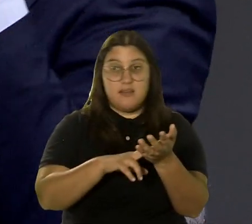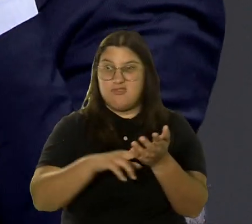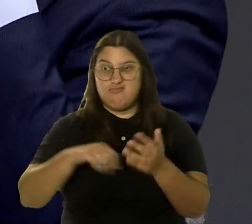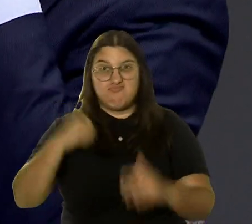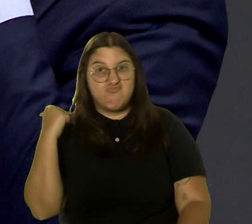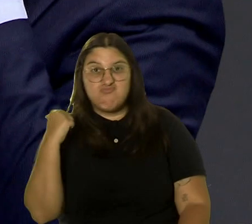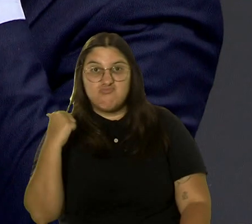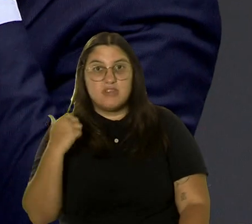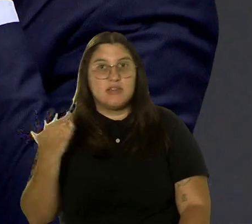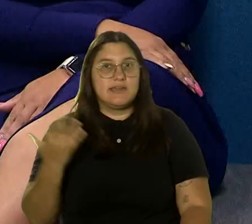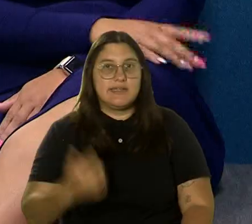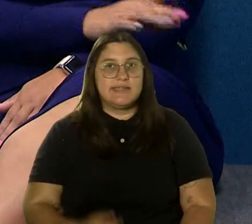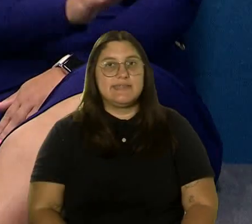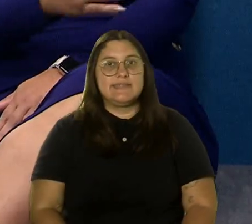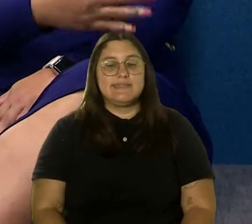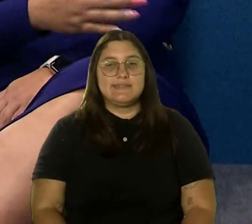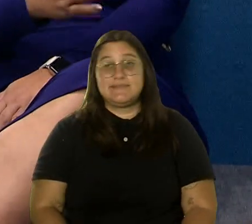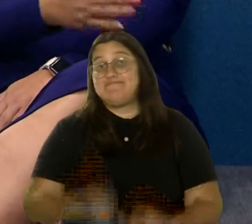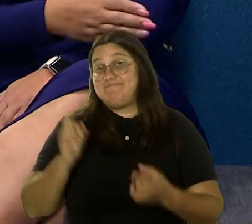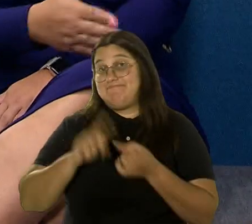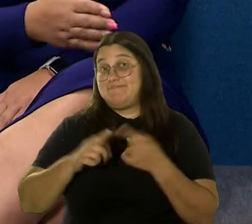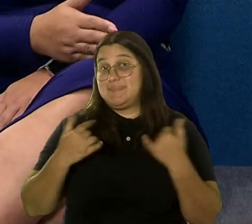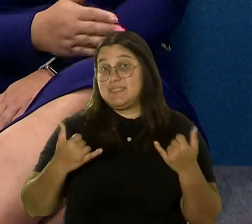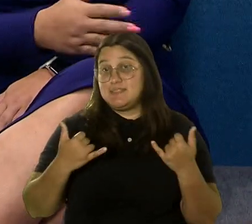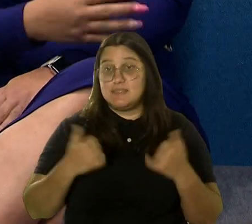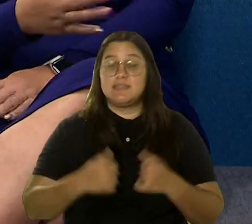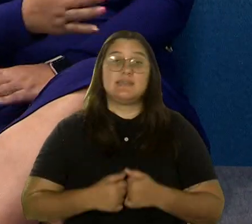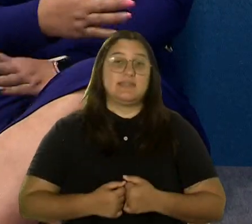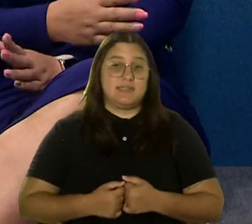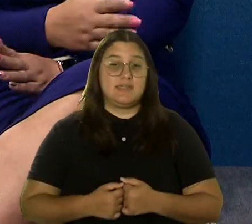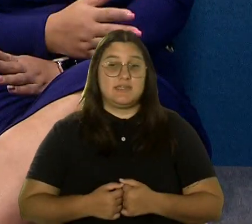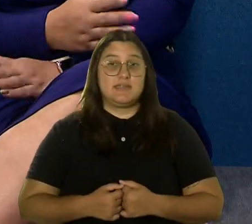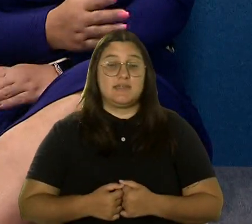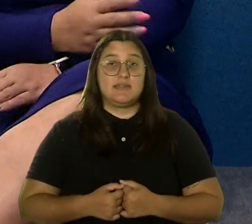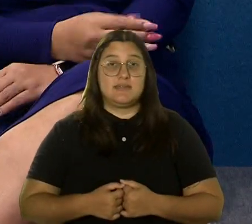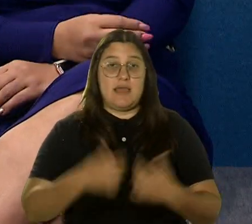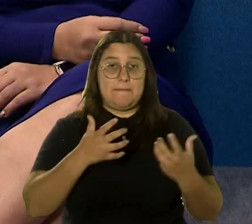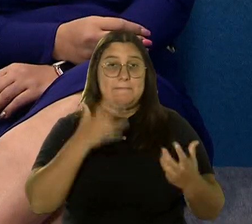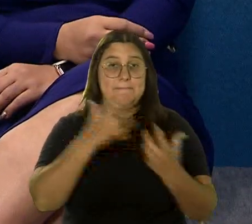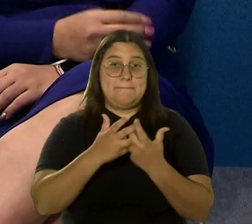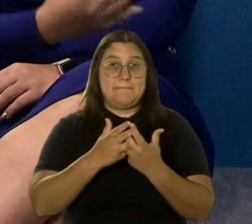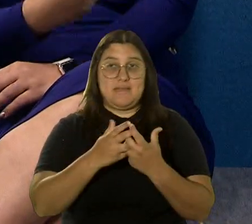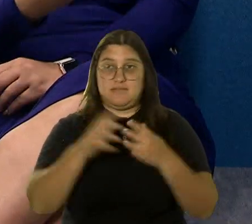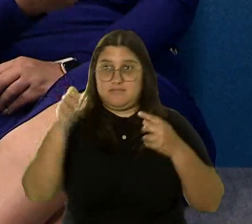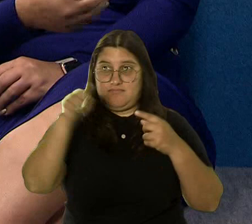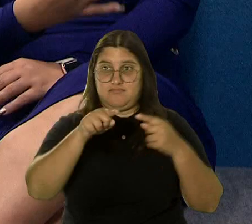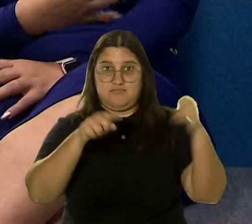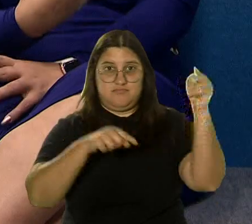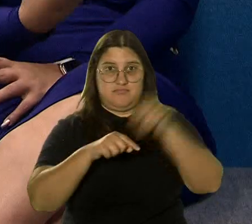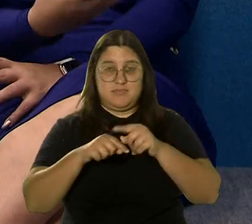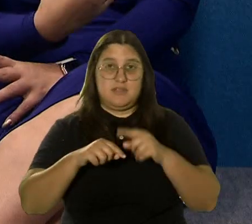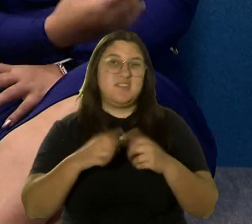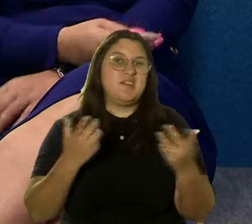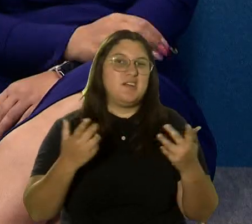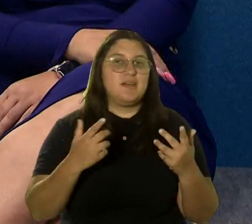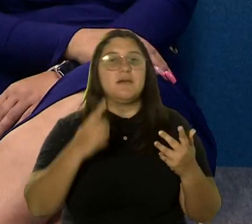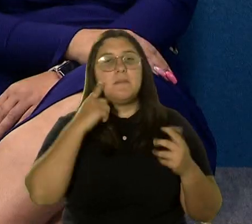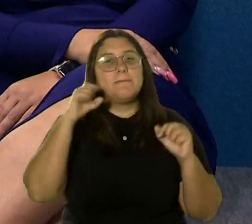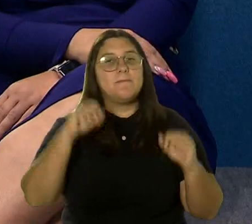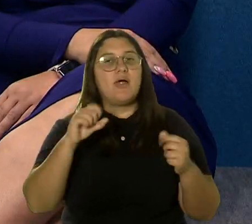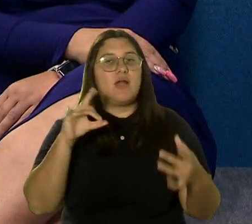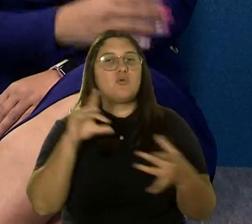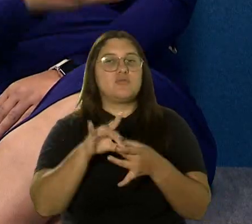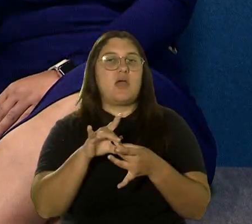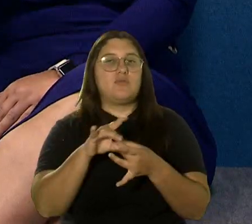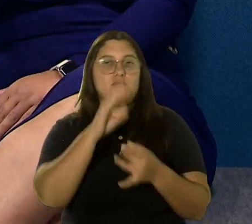algo? Bueno, al momento, obviamente dentro de lo que es entonces el matchmaking, el pareo, es meramente poder tener ese contacto